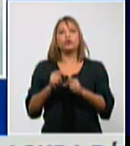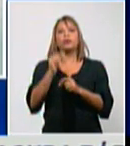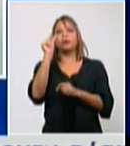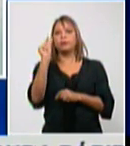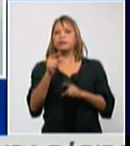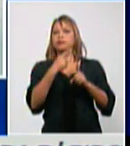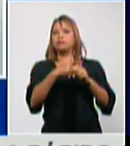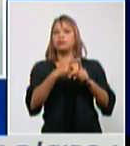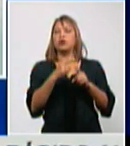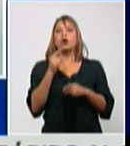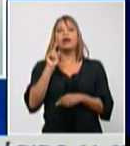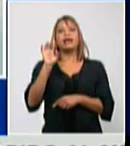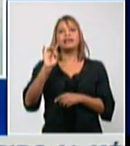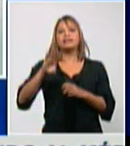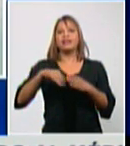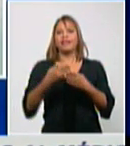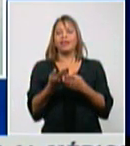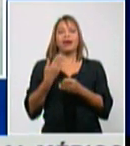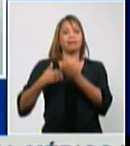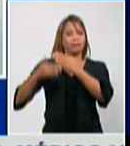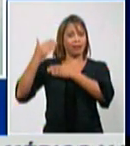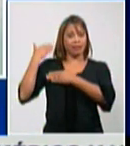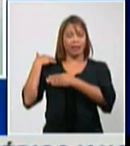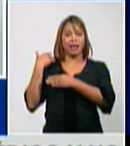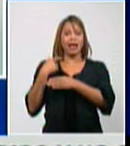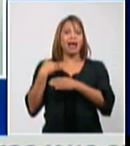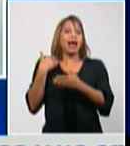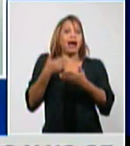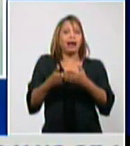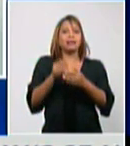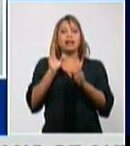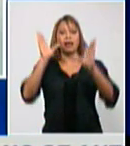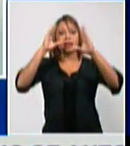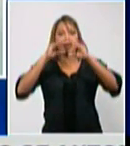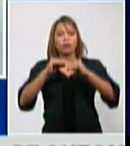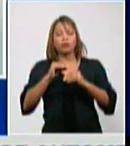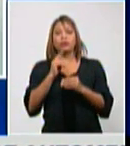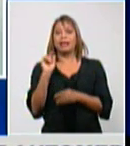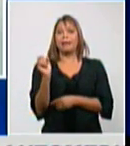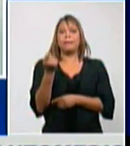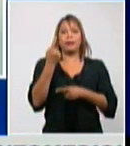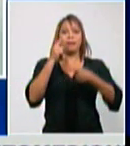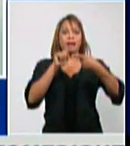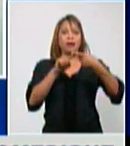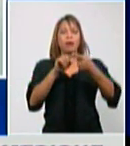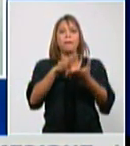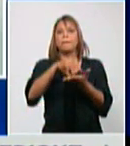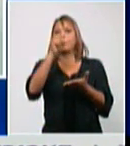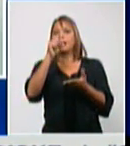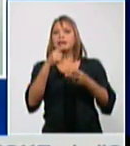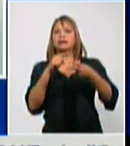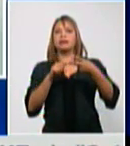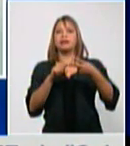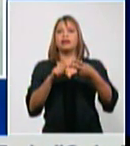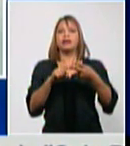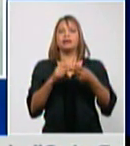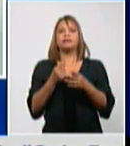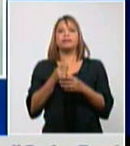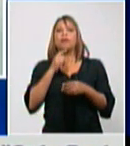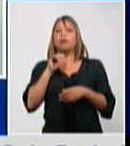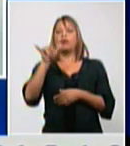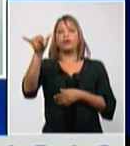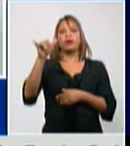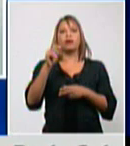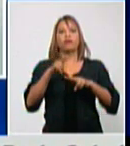15 días hasta la noche de ayer pues Plaza en primer lugar Santiago Le Sigue Bolleros Habana del Este